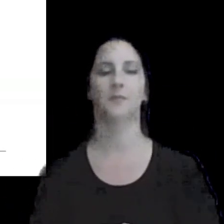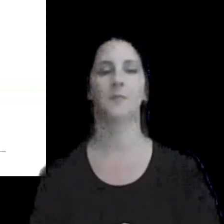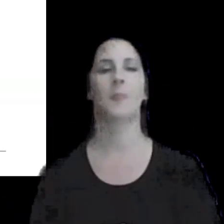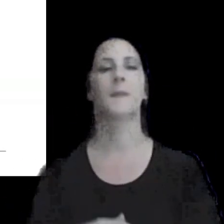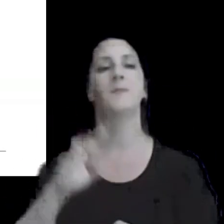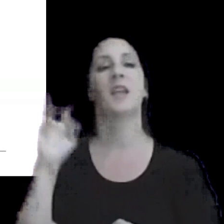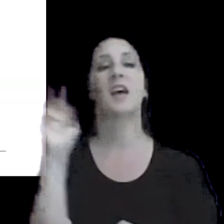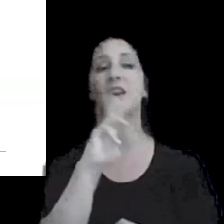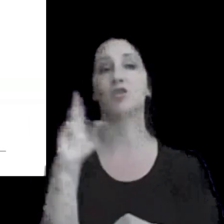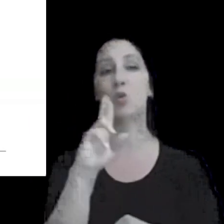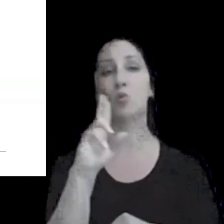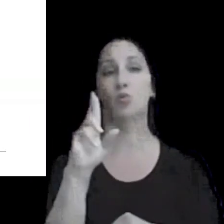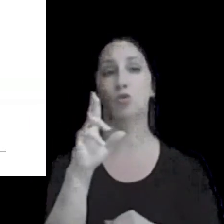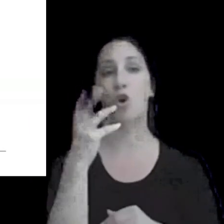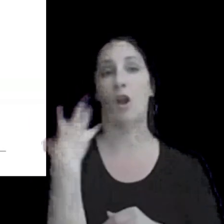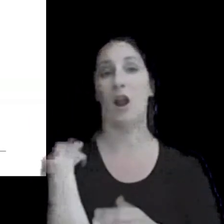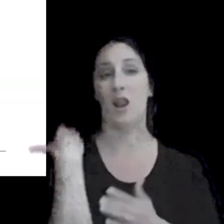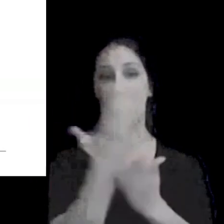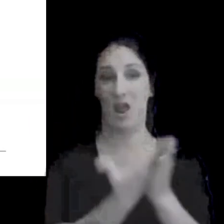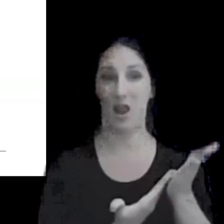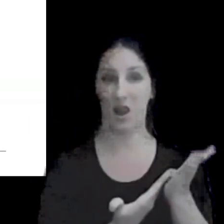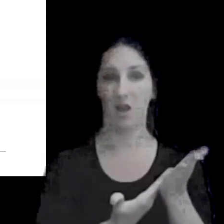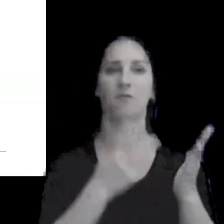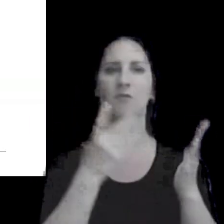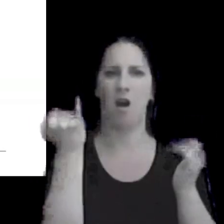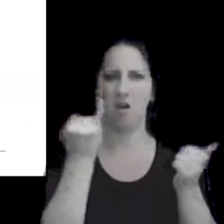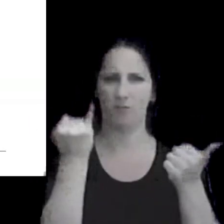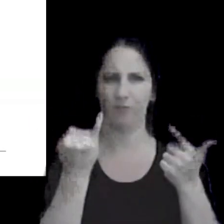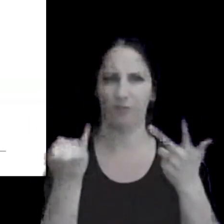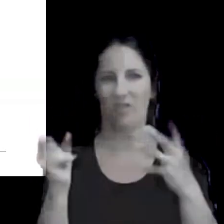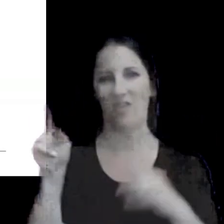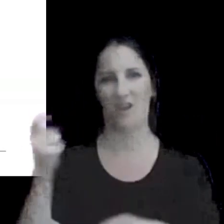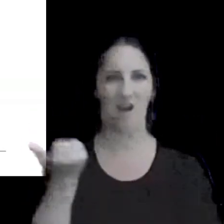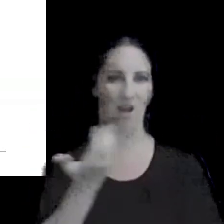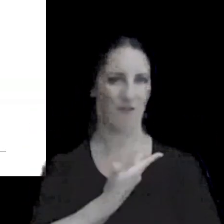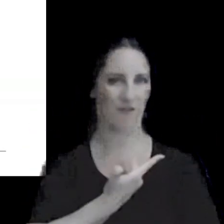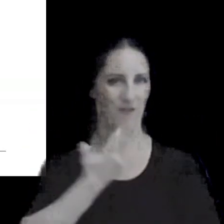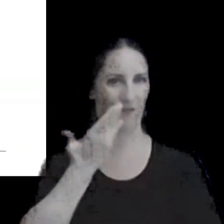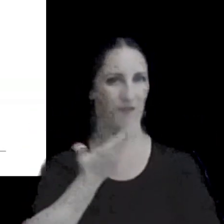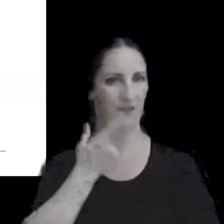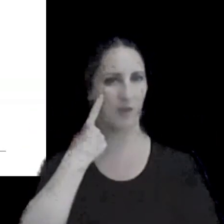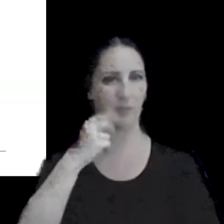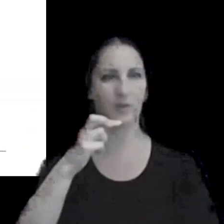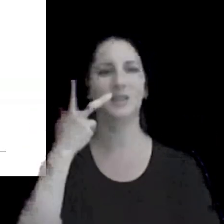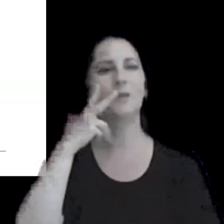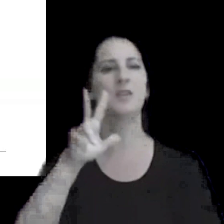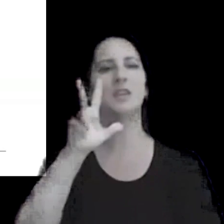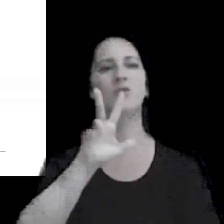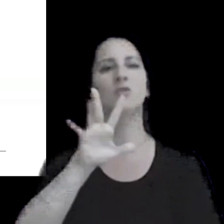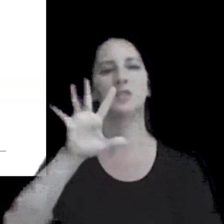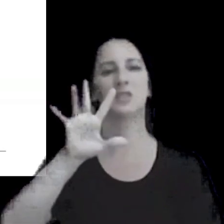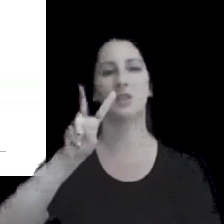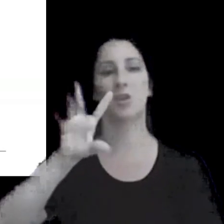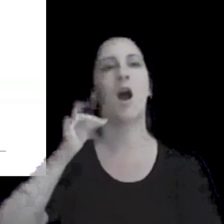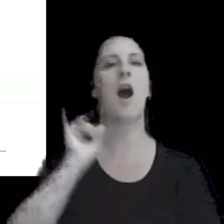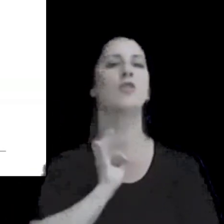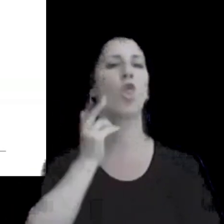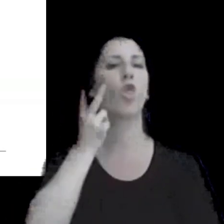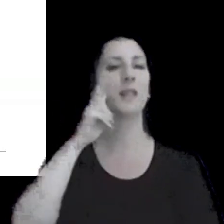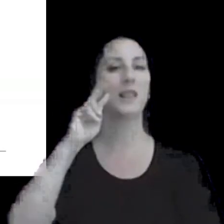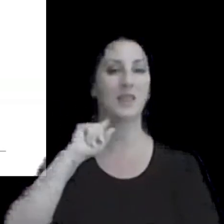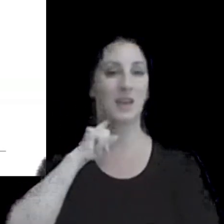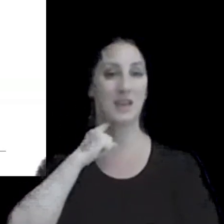resoluciones generales de la administración específicamente la 3572 del año 2013